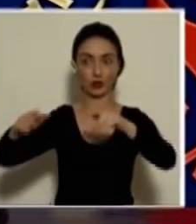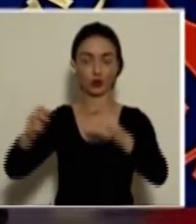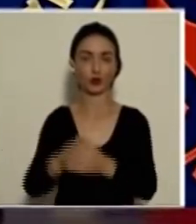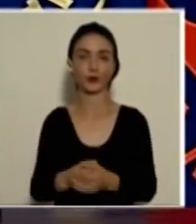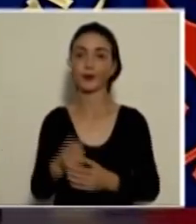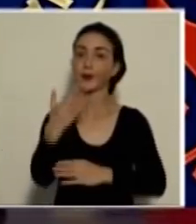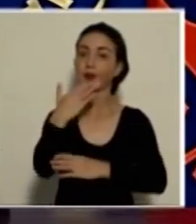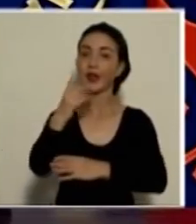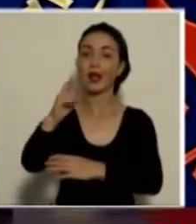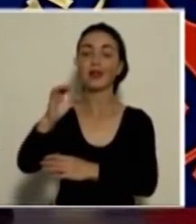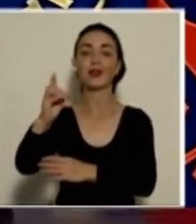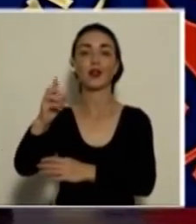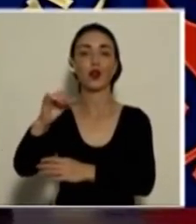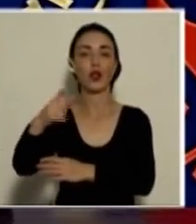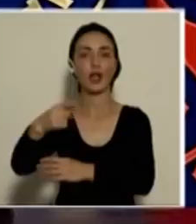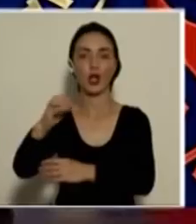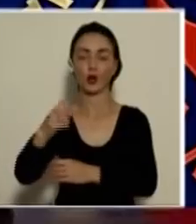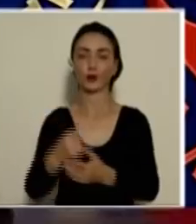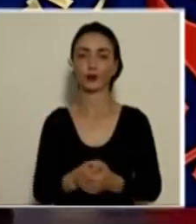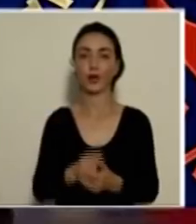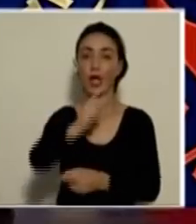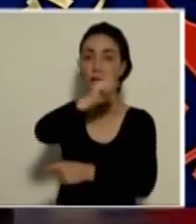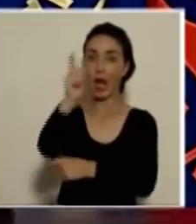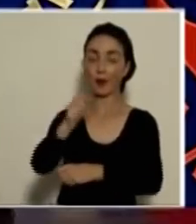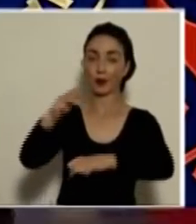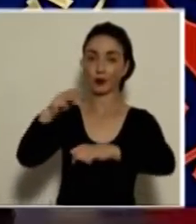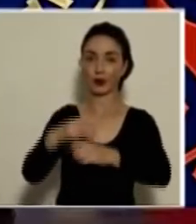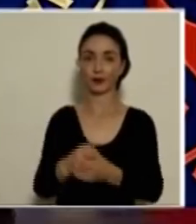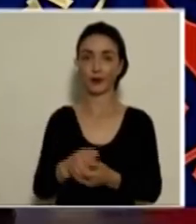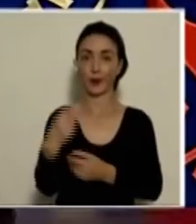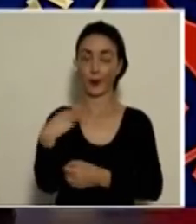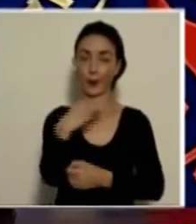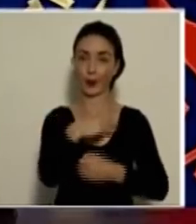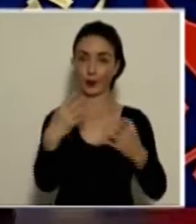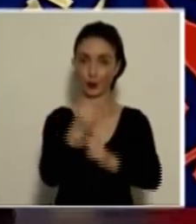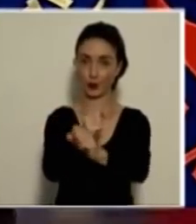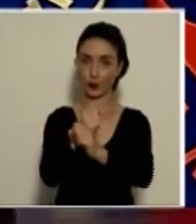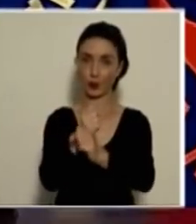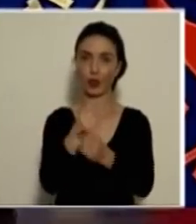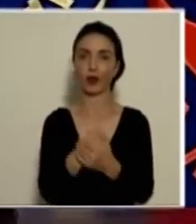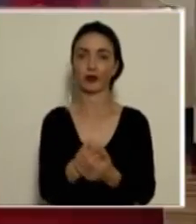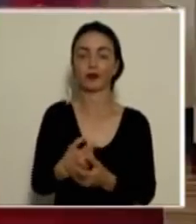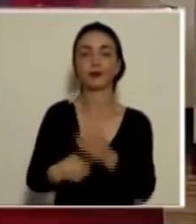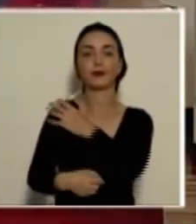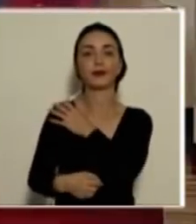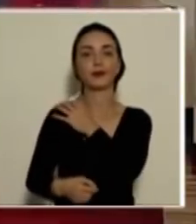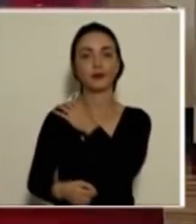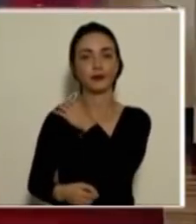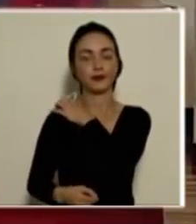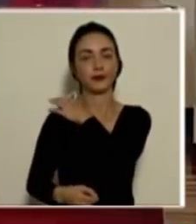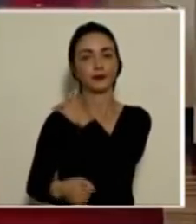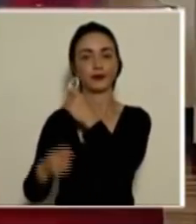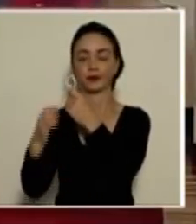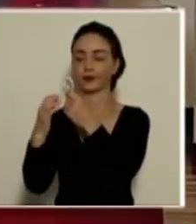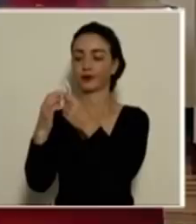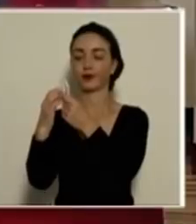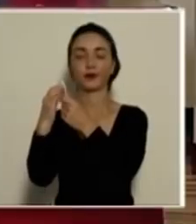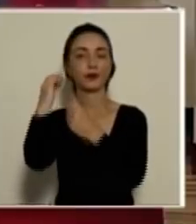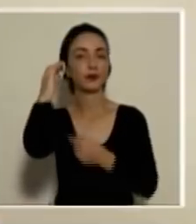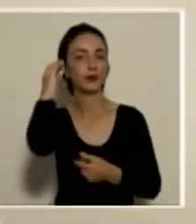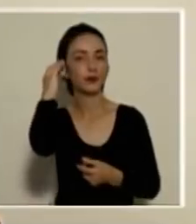Gracias, don Rodrigo. La siguiente pregunta es para el señor Ministro de Seguridad por parte del Semanar Universidad. ¿Podría